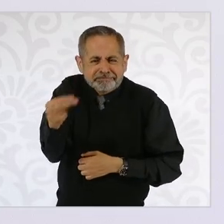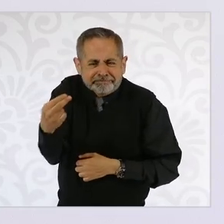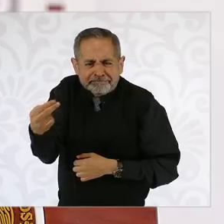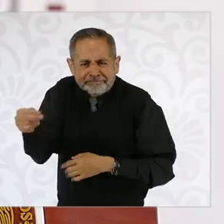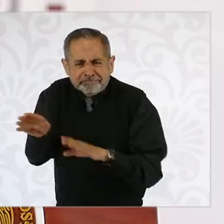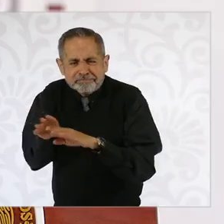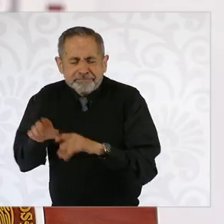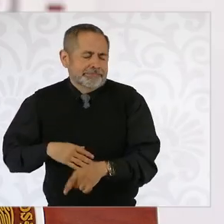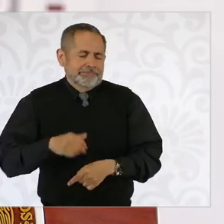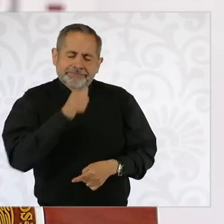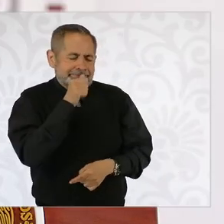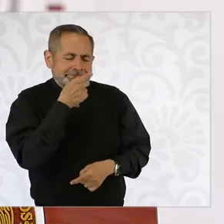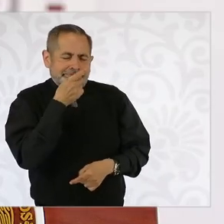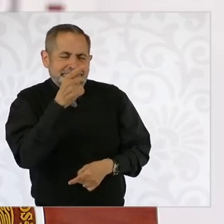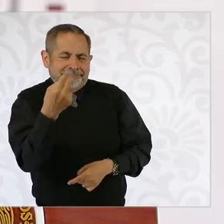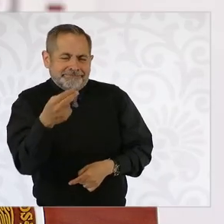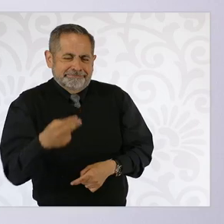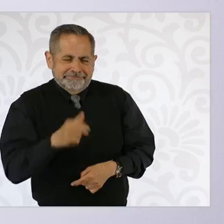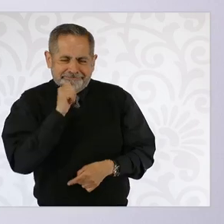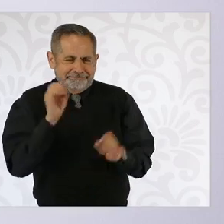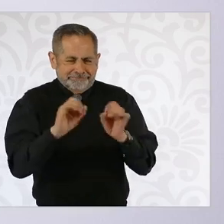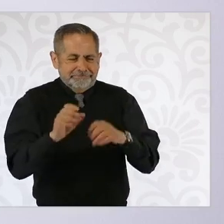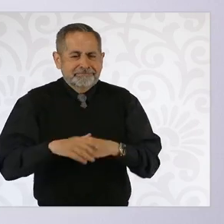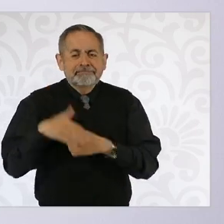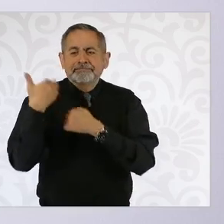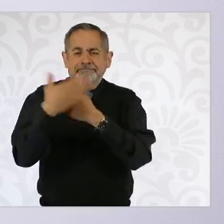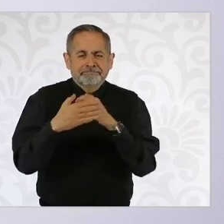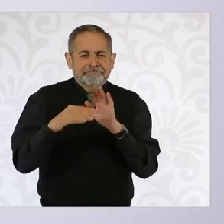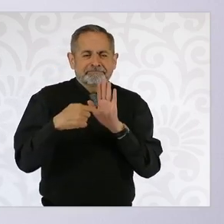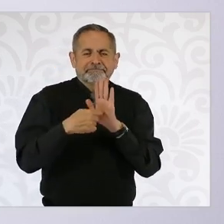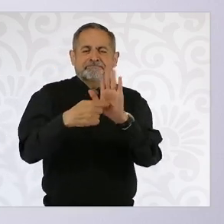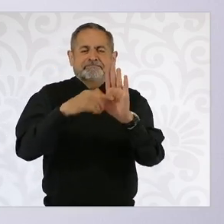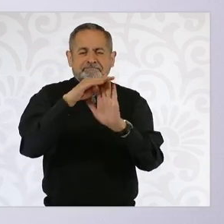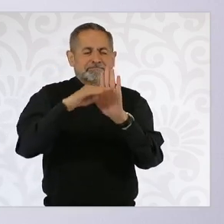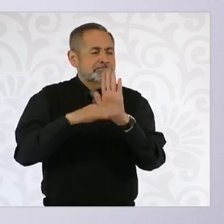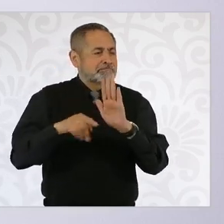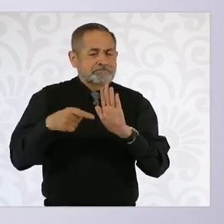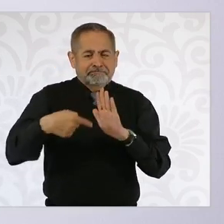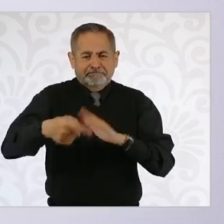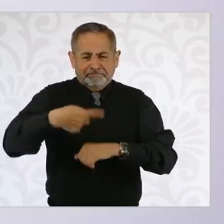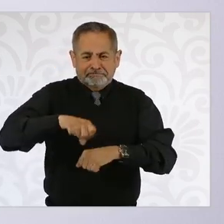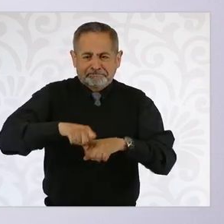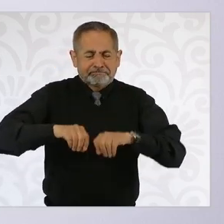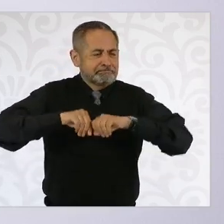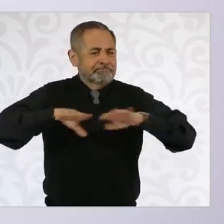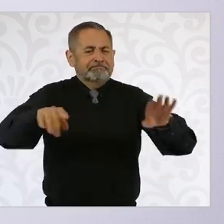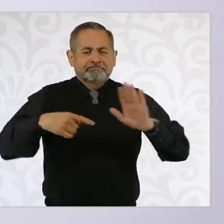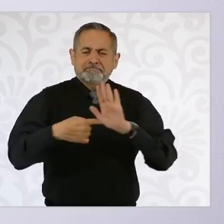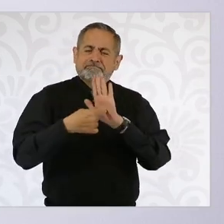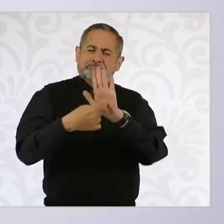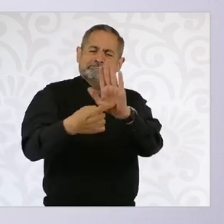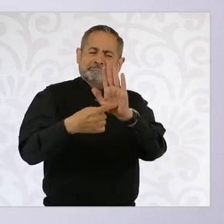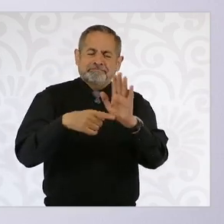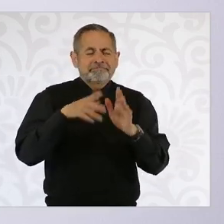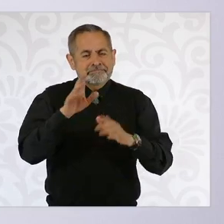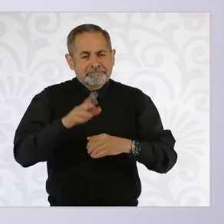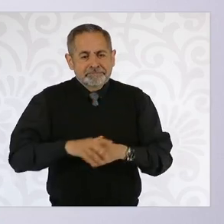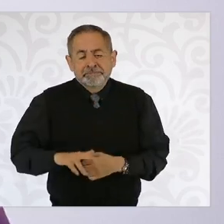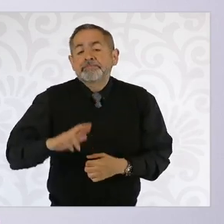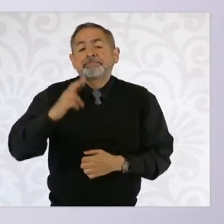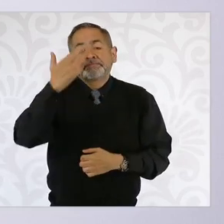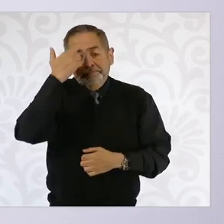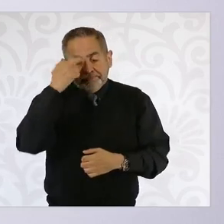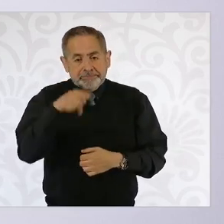No, todavía no. Ya lo voy a presentar esta semana. Recuerden que tenemos que